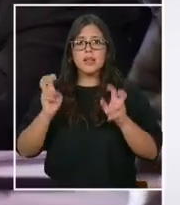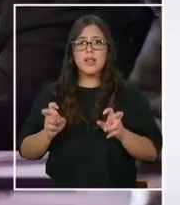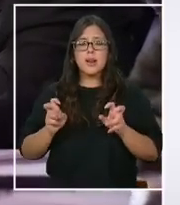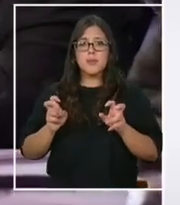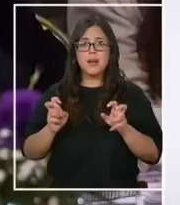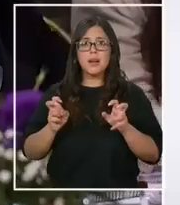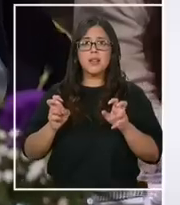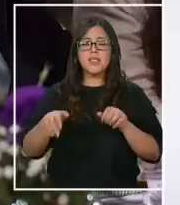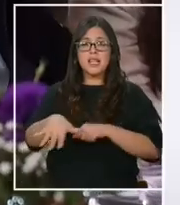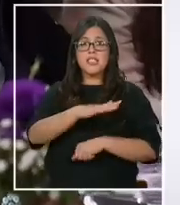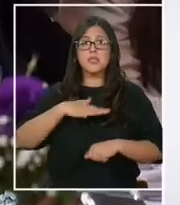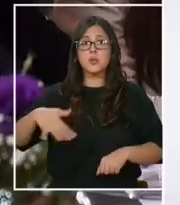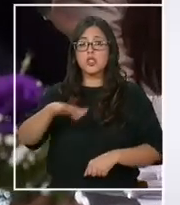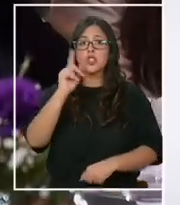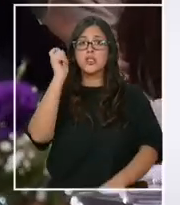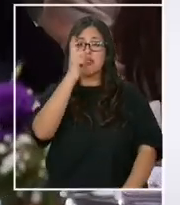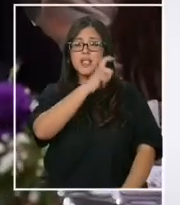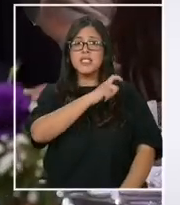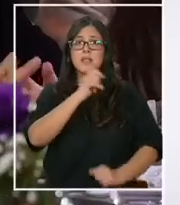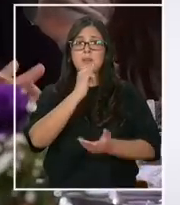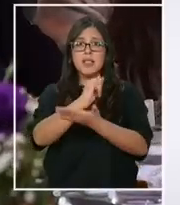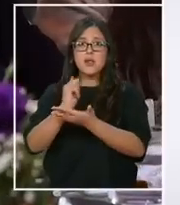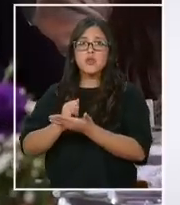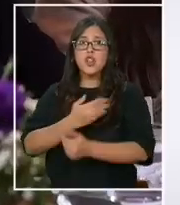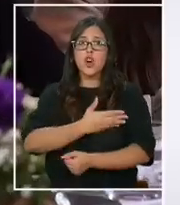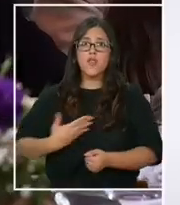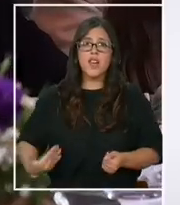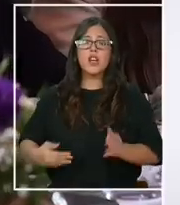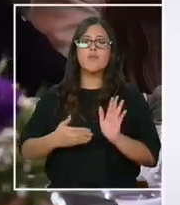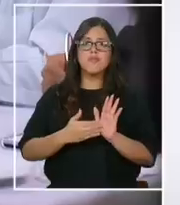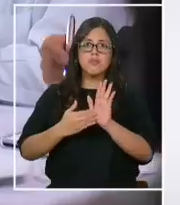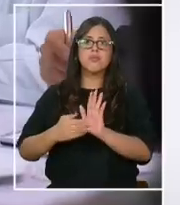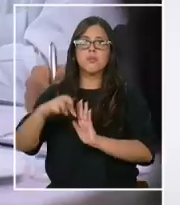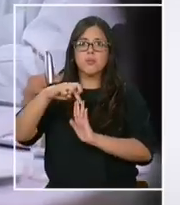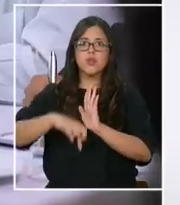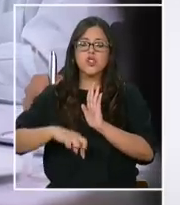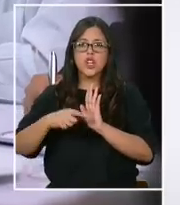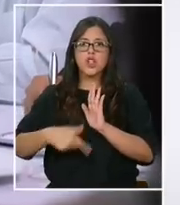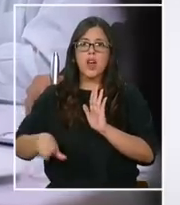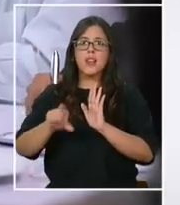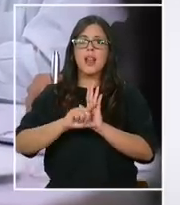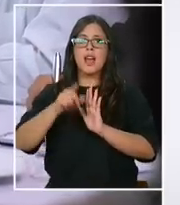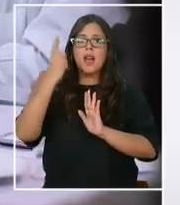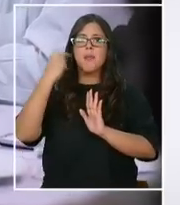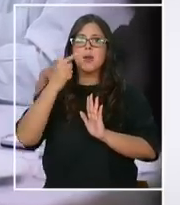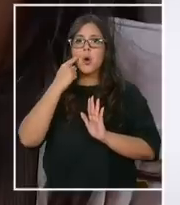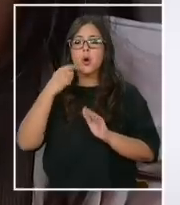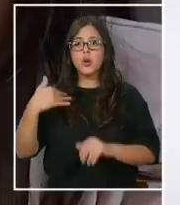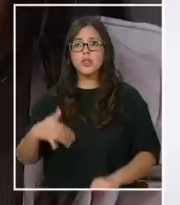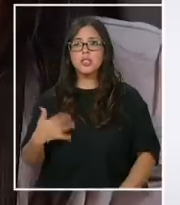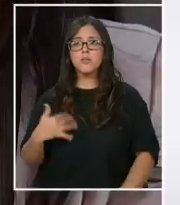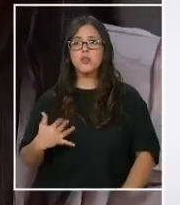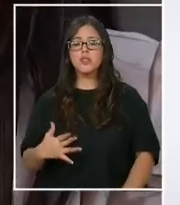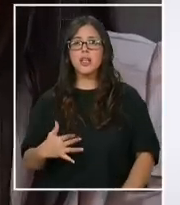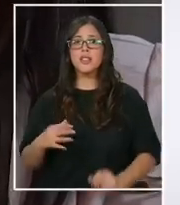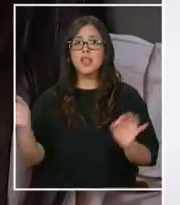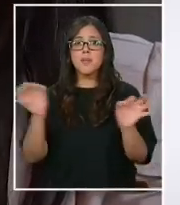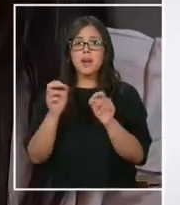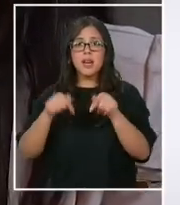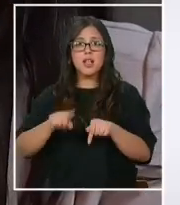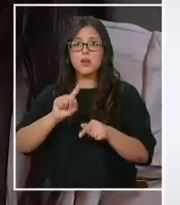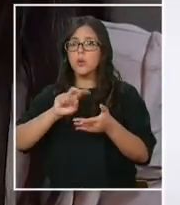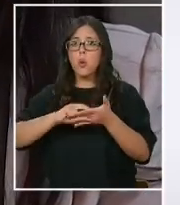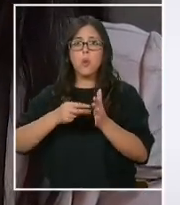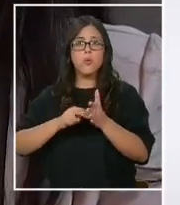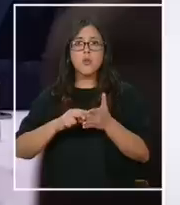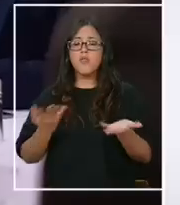complejo, para las propias instituciones el gobierno entonces ha presentado un proyecto de ley, pero es muy importante señalar que este no es un problema que